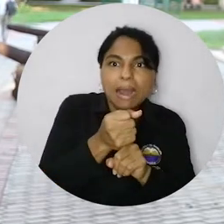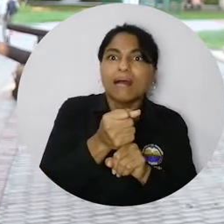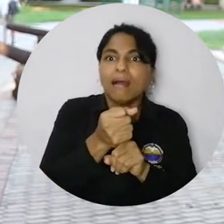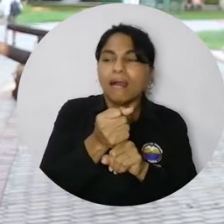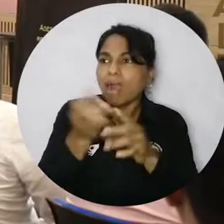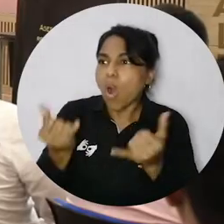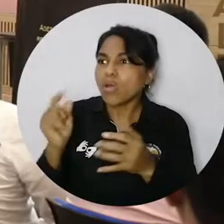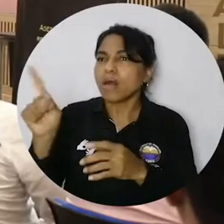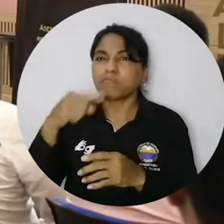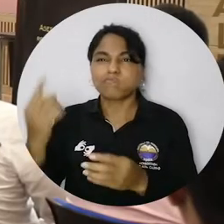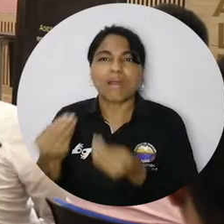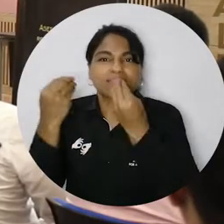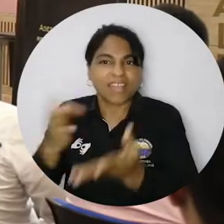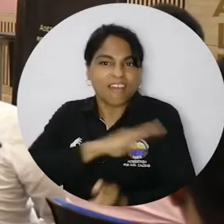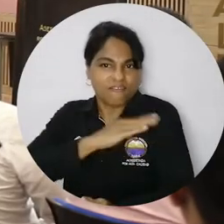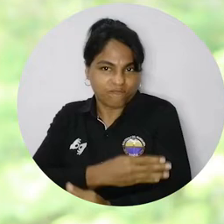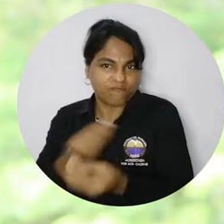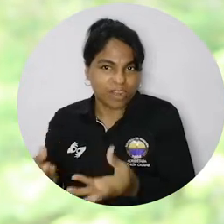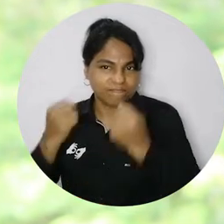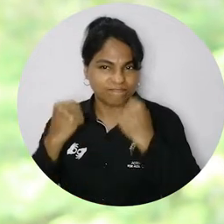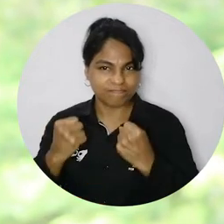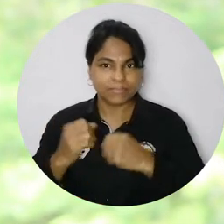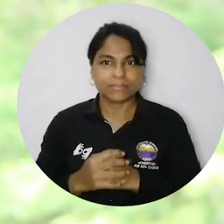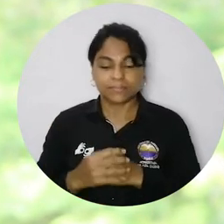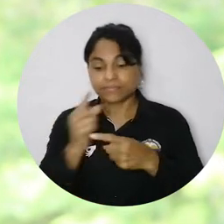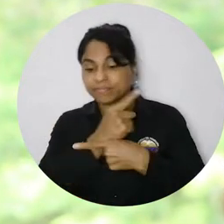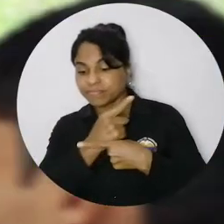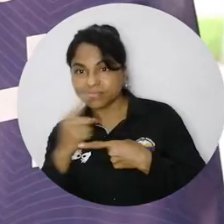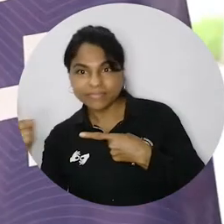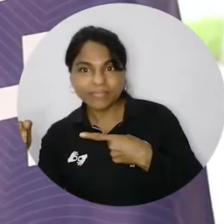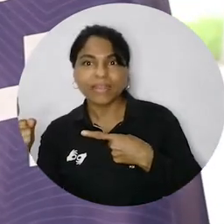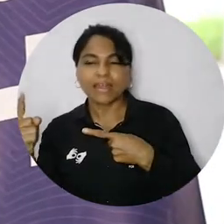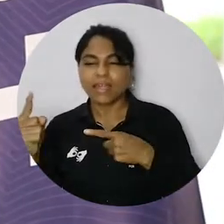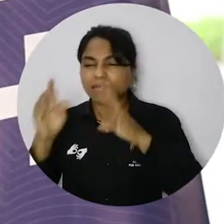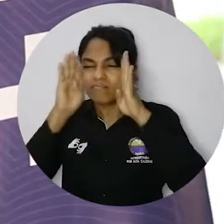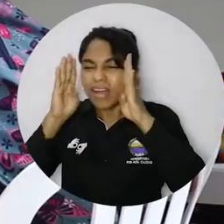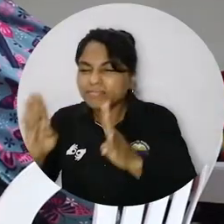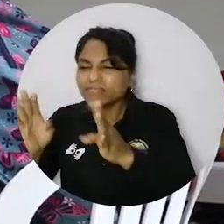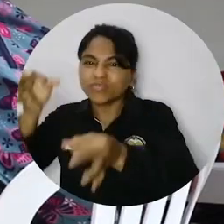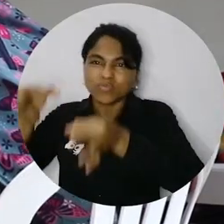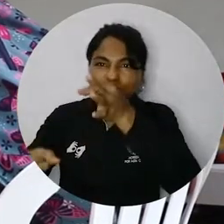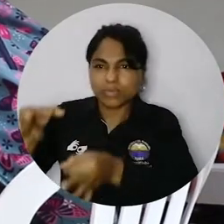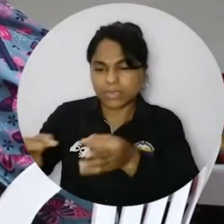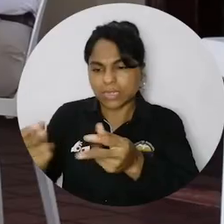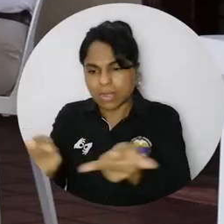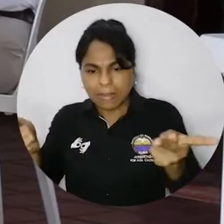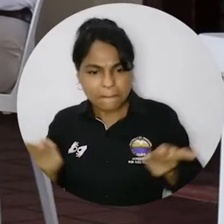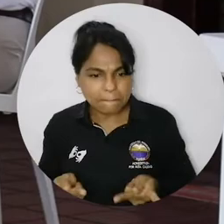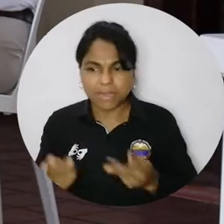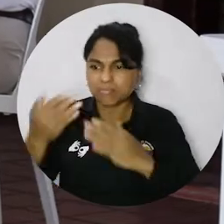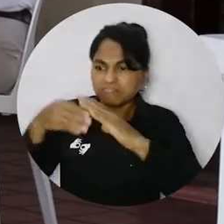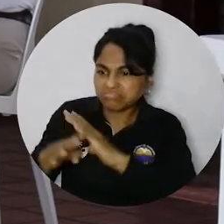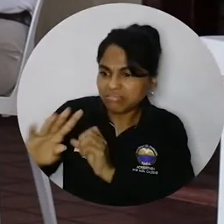todo esto de la virtualidad, hoy día es la que más tenemos que fortalecer. Durante el desarrollo de la semana se realizó la Jornada de Atención Jurídica como un espacio